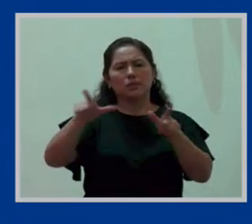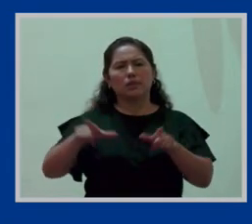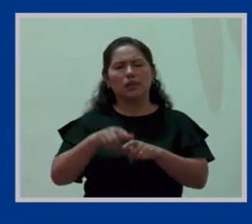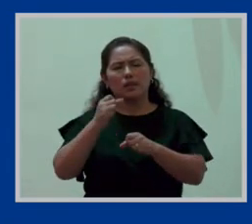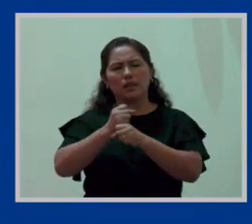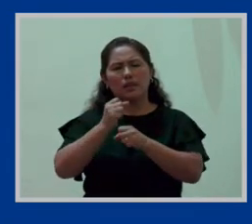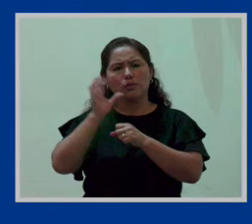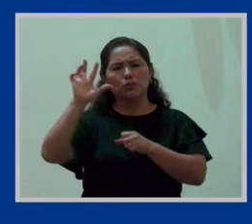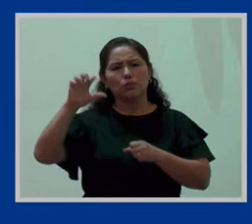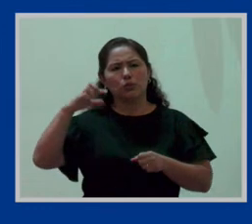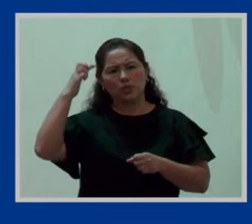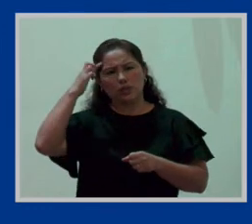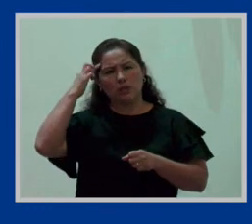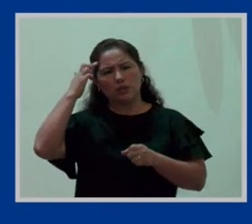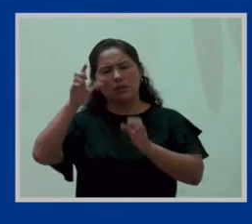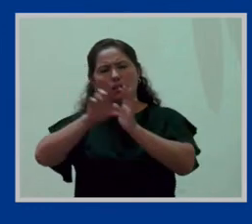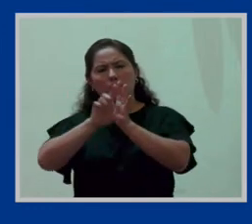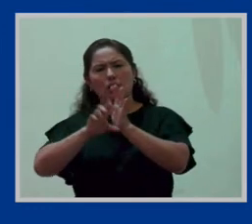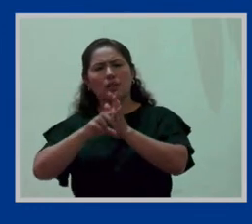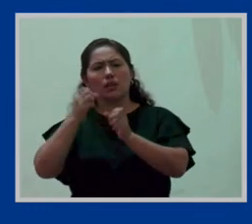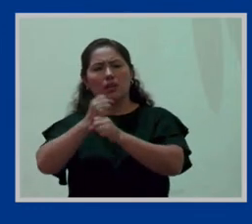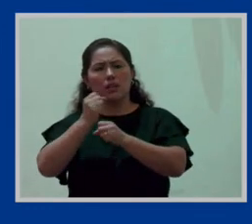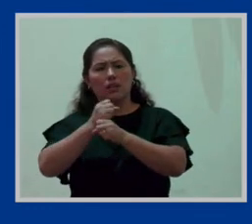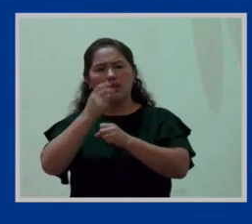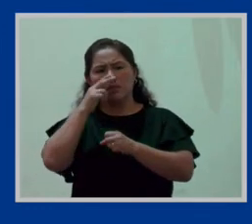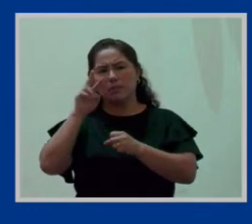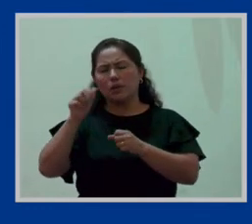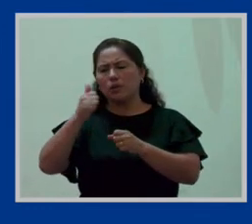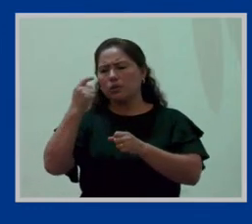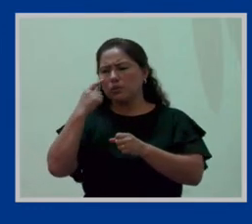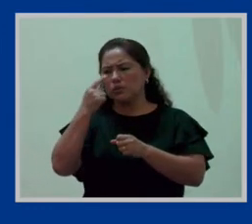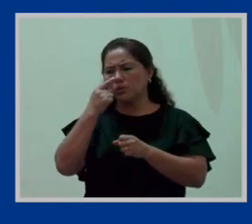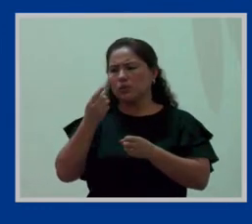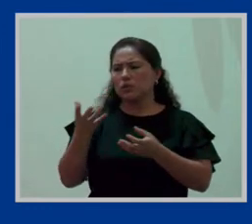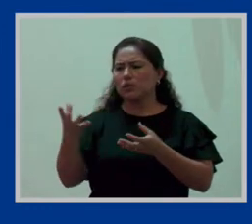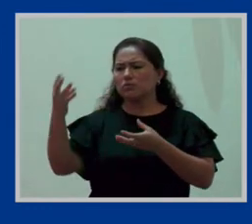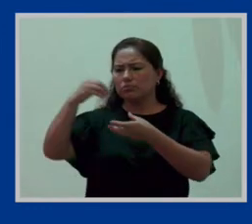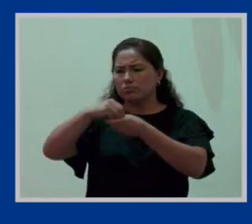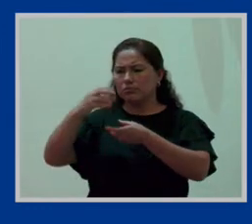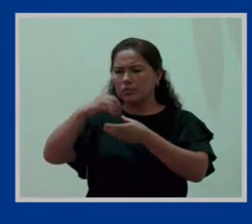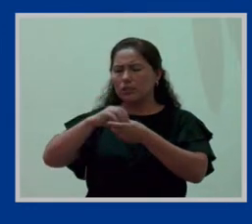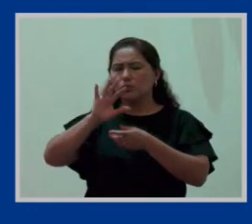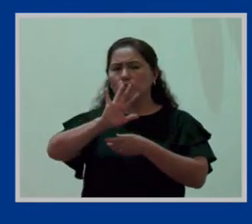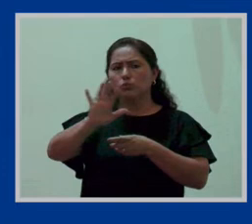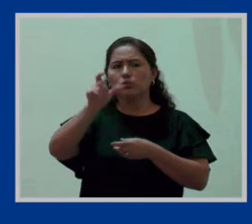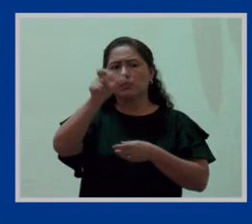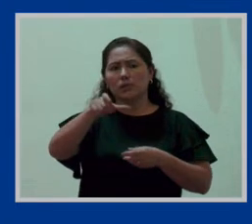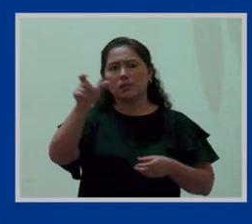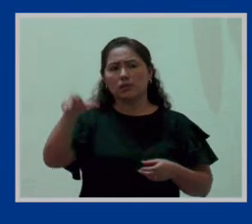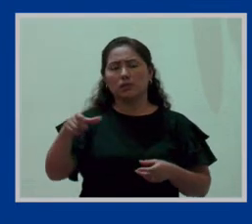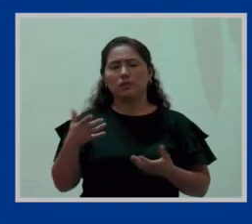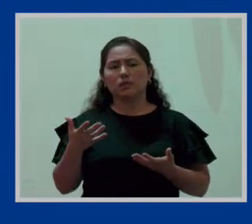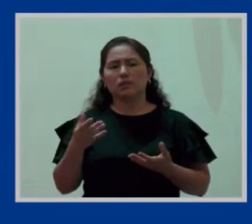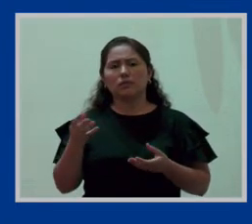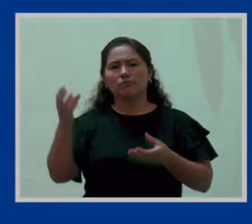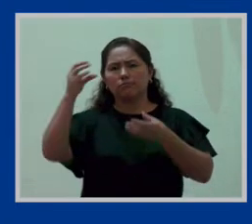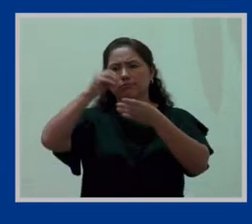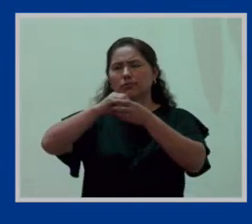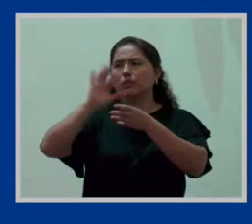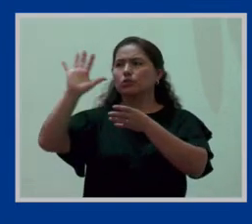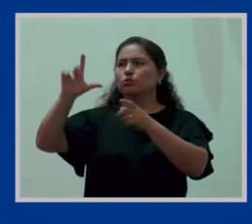política laboral ve, con otros ojos, no de gastos, sino más bien de inversión en su personal, crear un clima